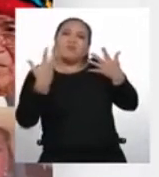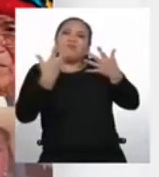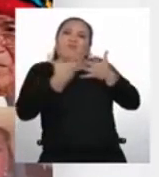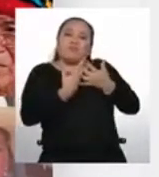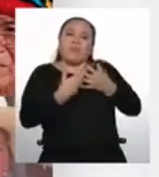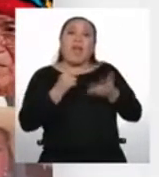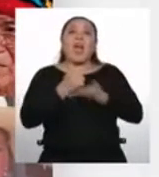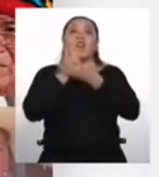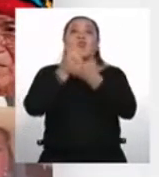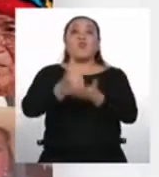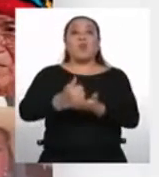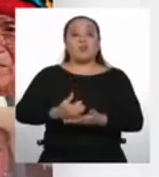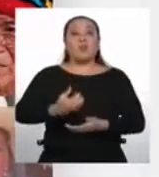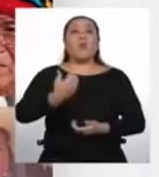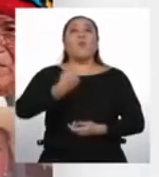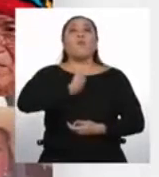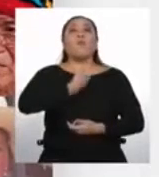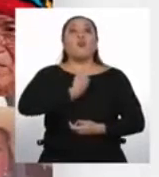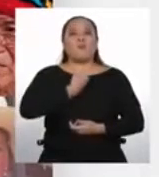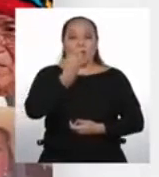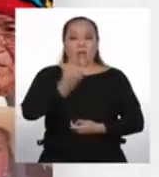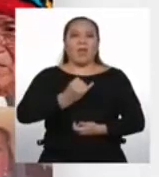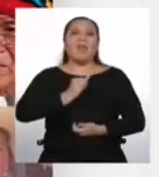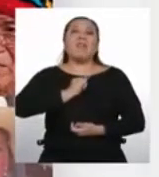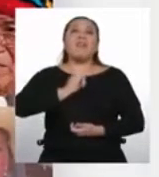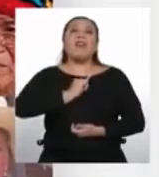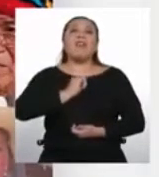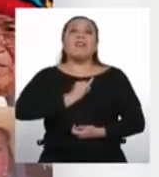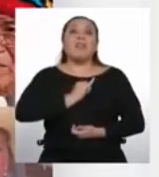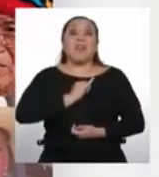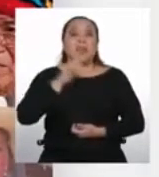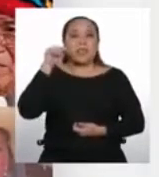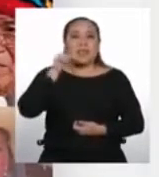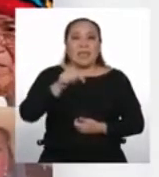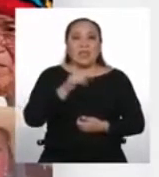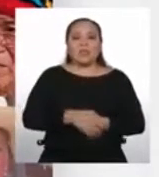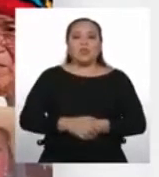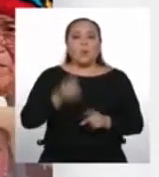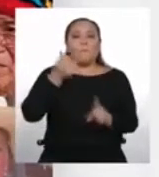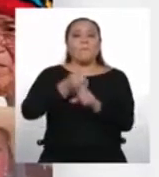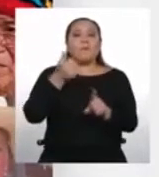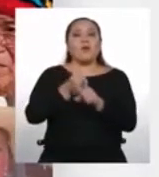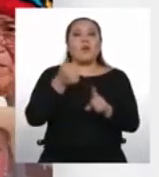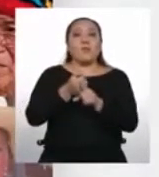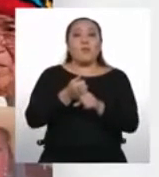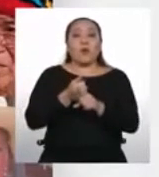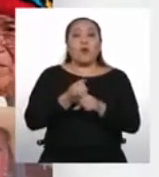nuestra identidad y forman parte del patrimonio inmaterial de nuestro país.